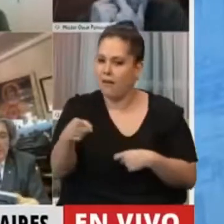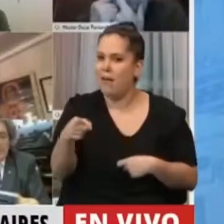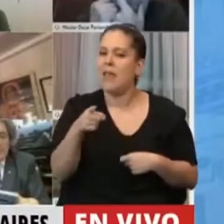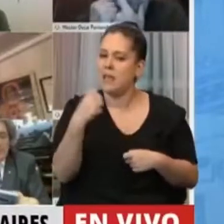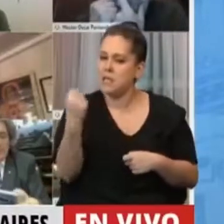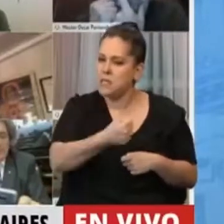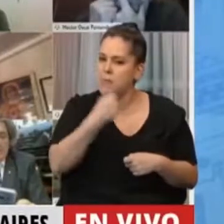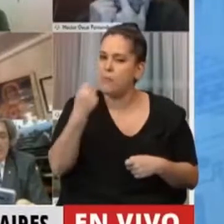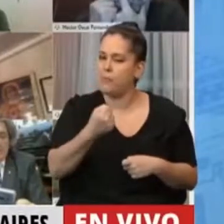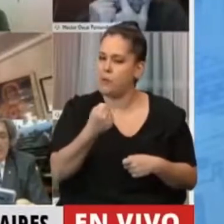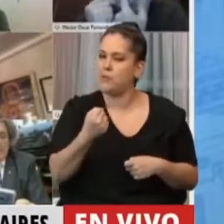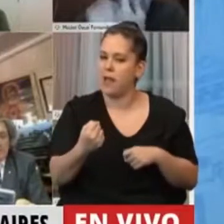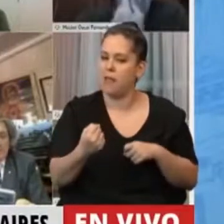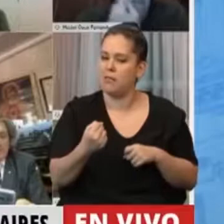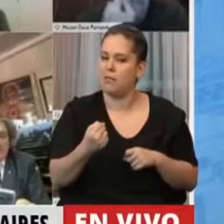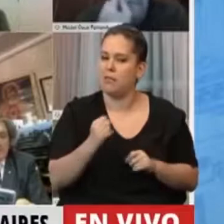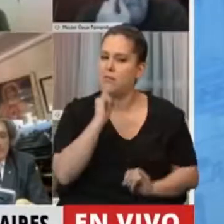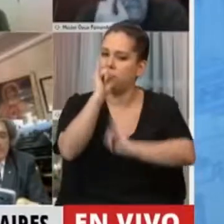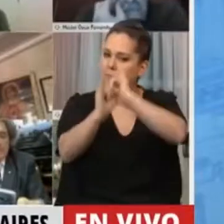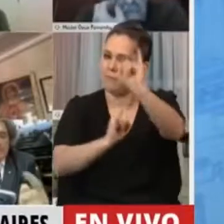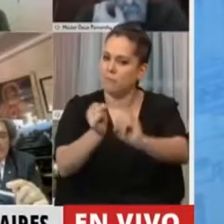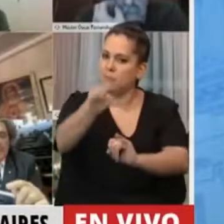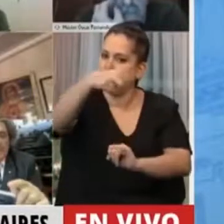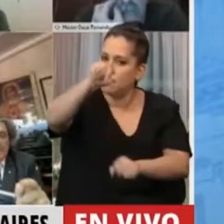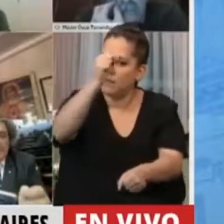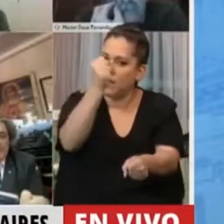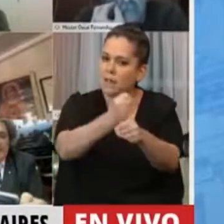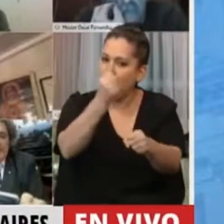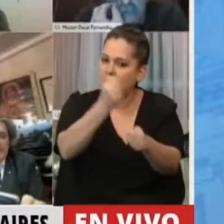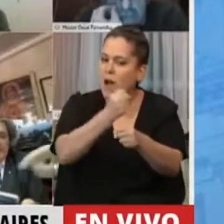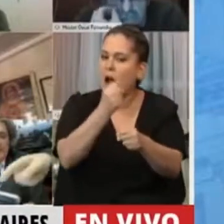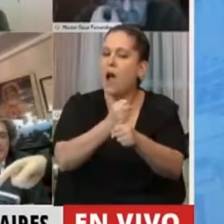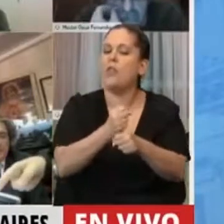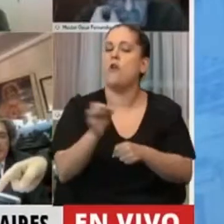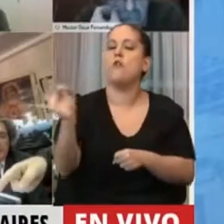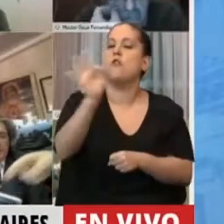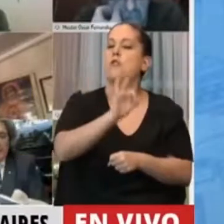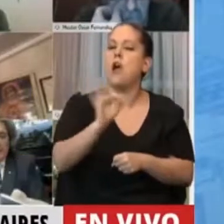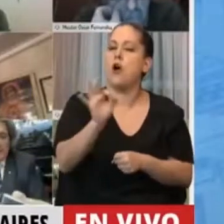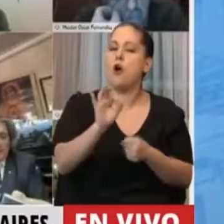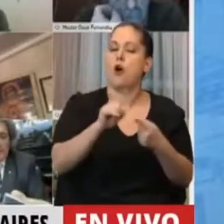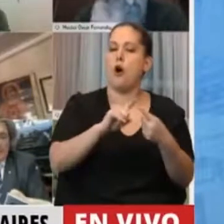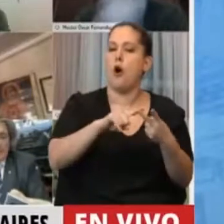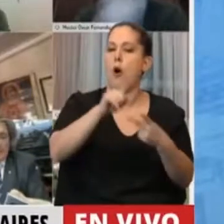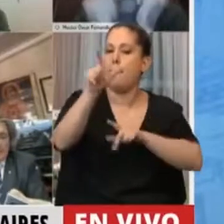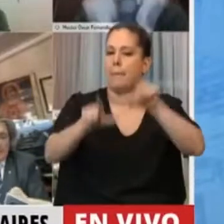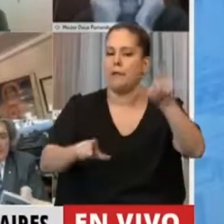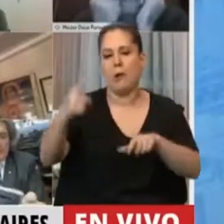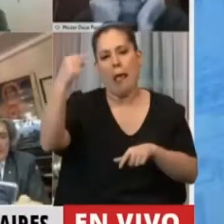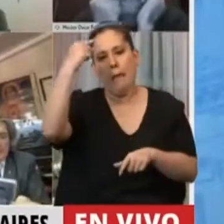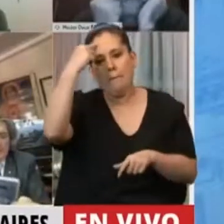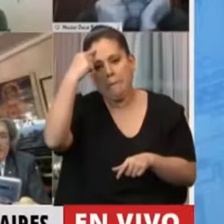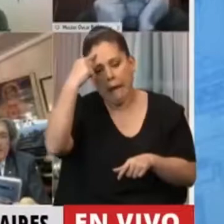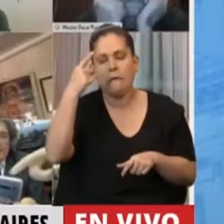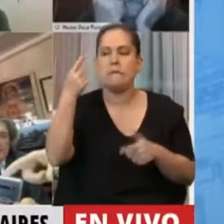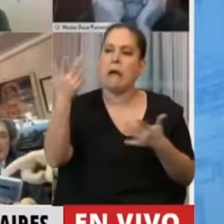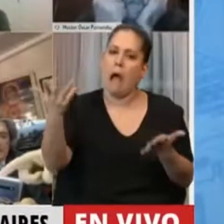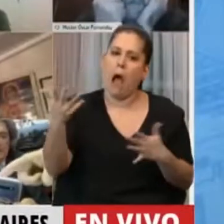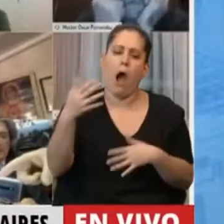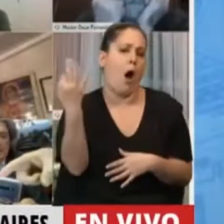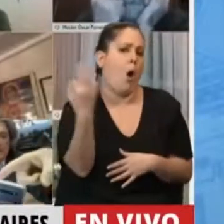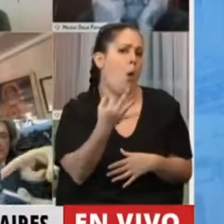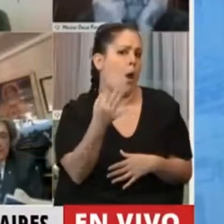notar. Sobre todo para aquel trabajador, para aquel sector que piensa que se está tomando alguna medida